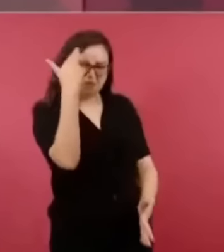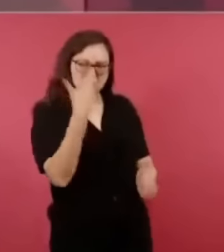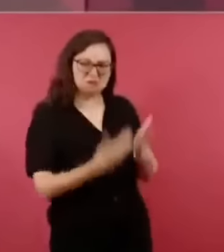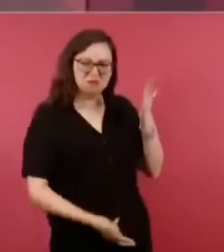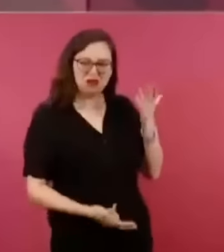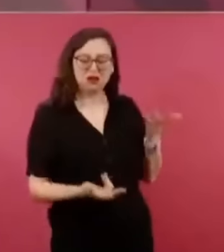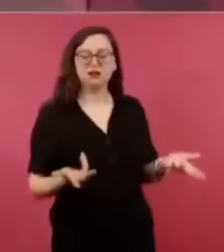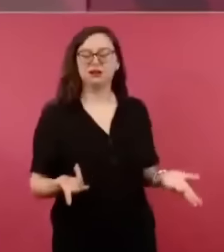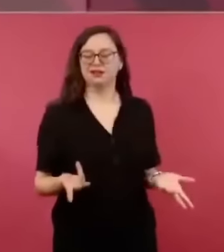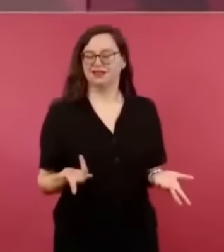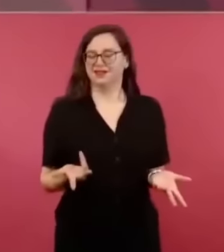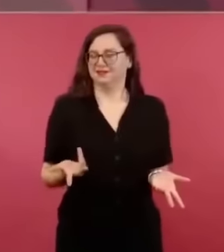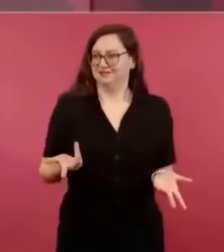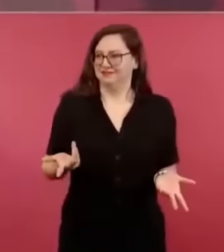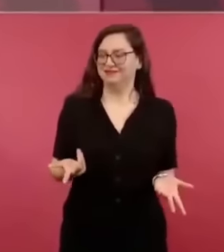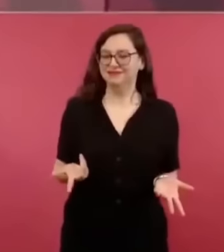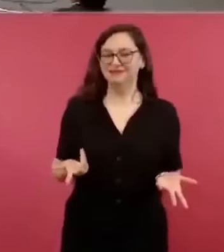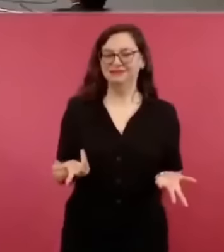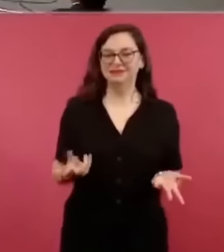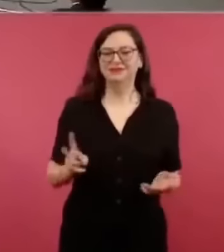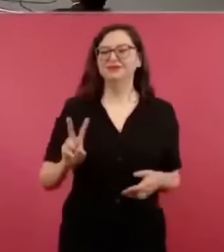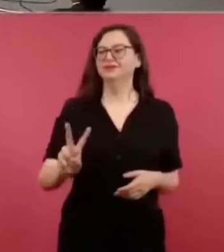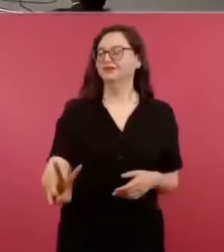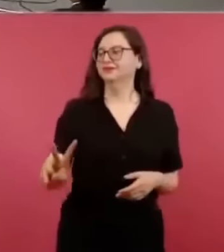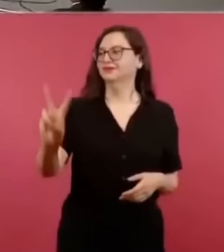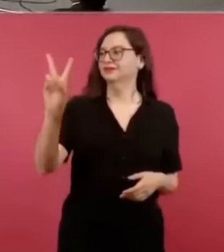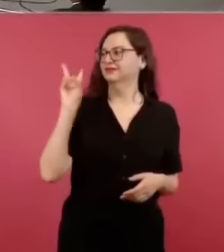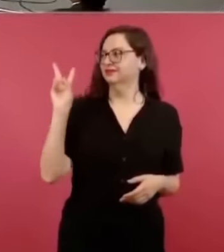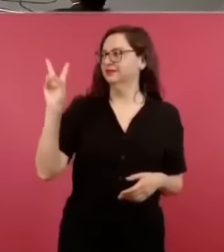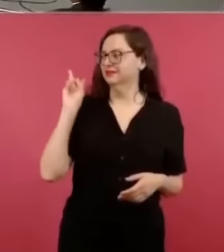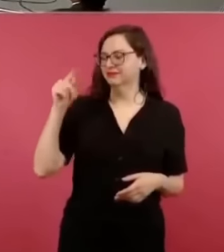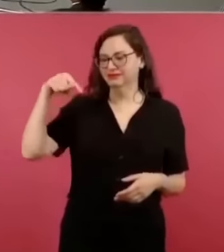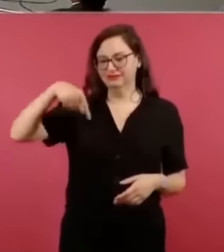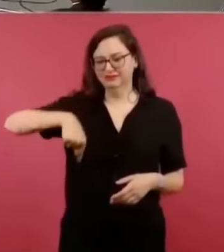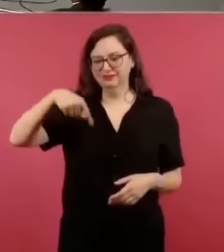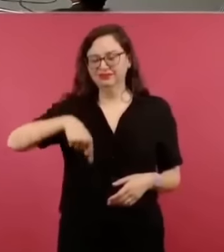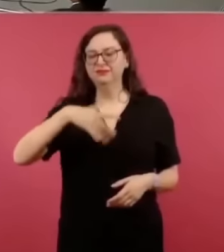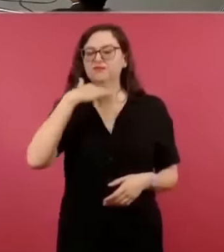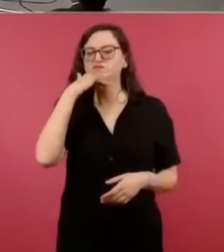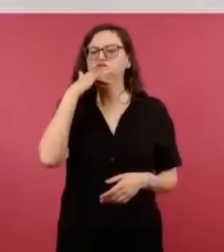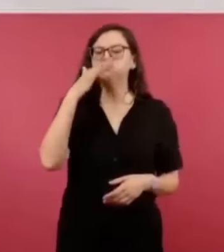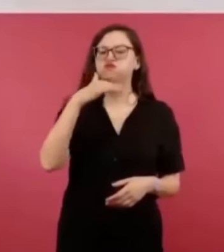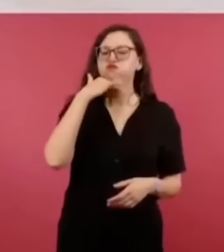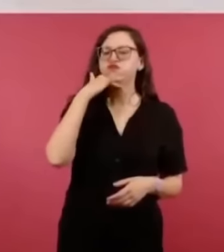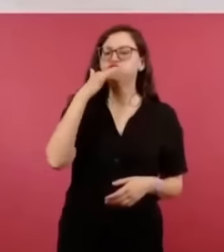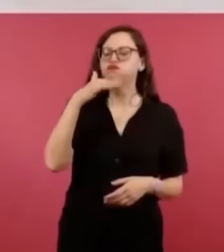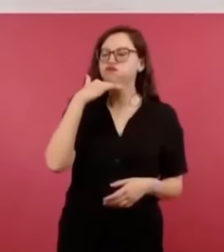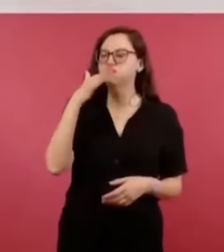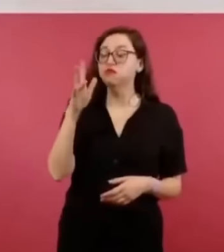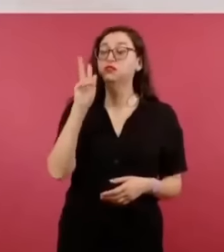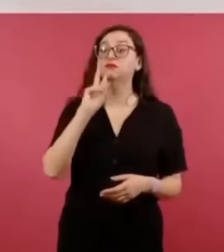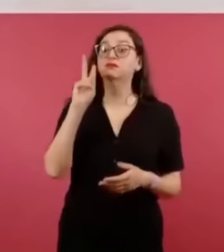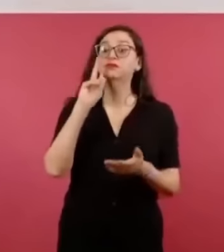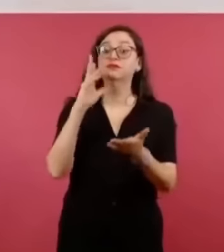pruebas que tienen que ver con